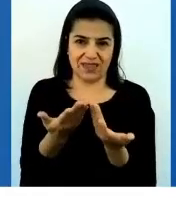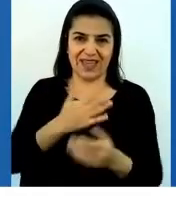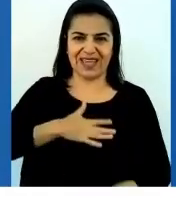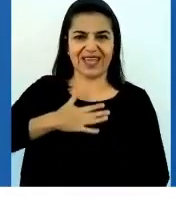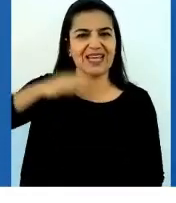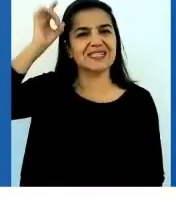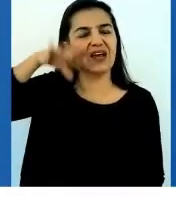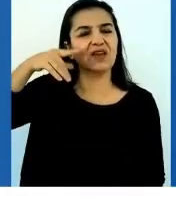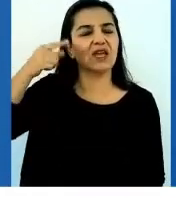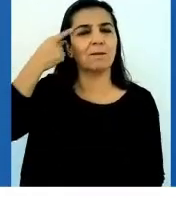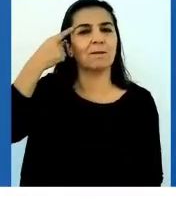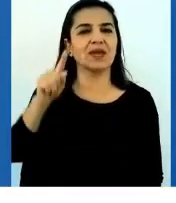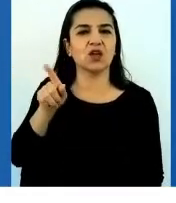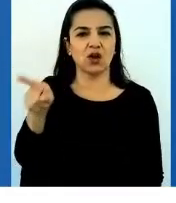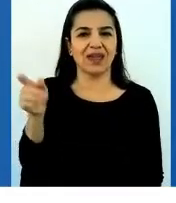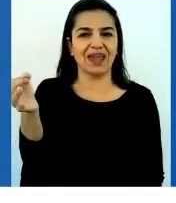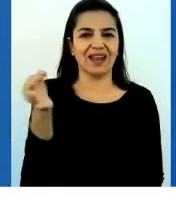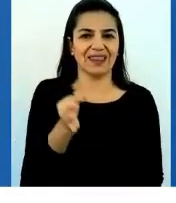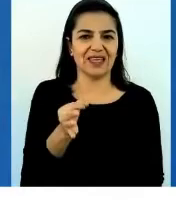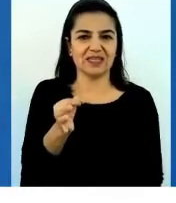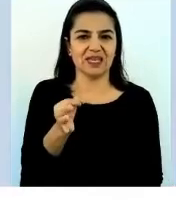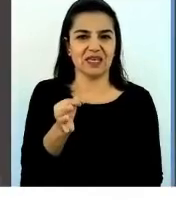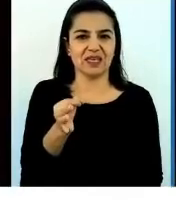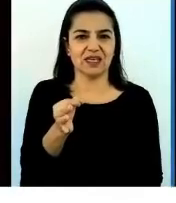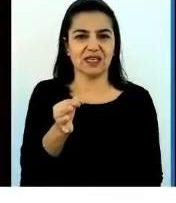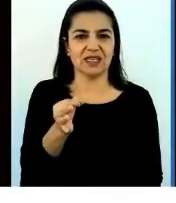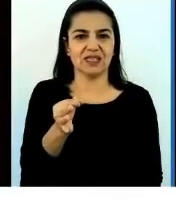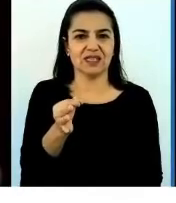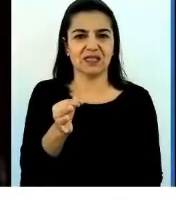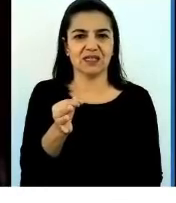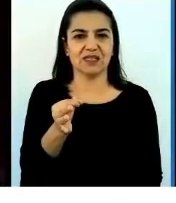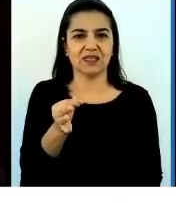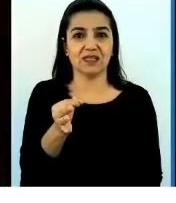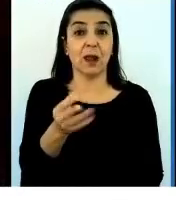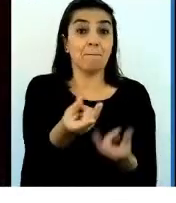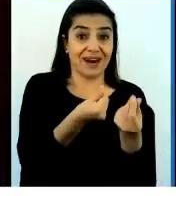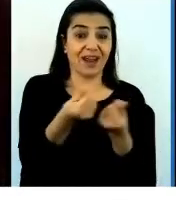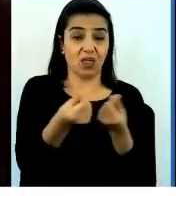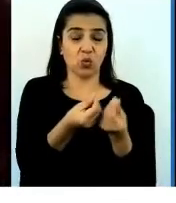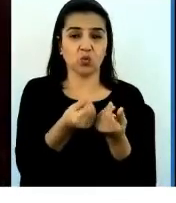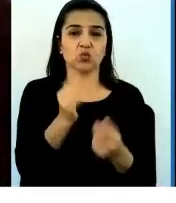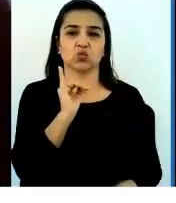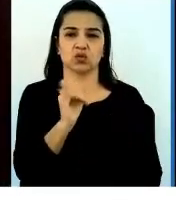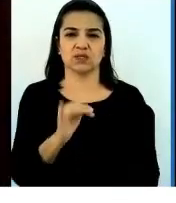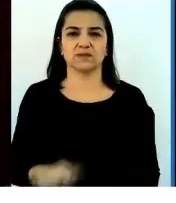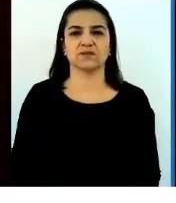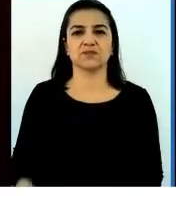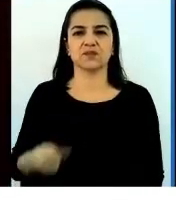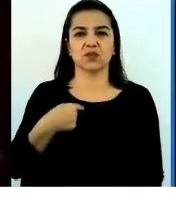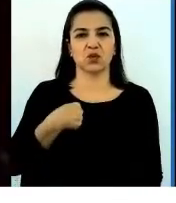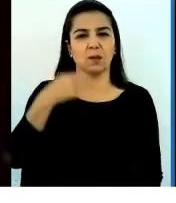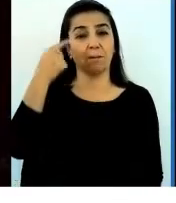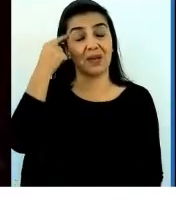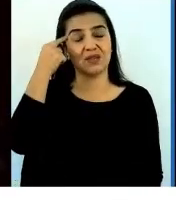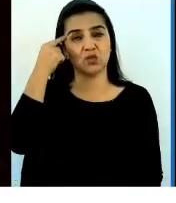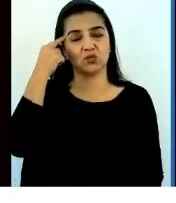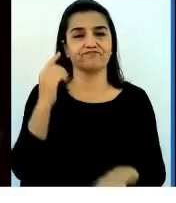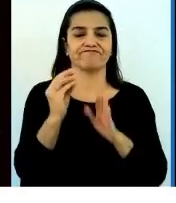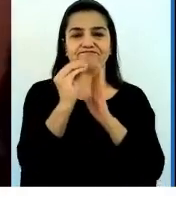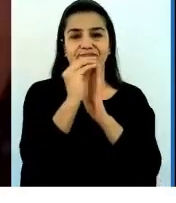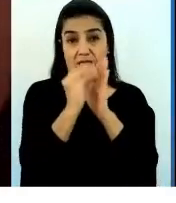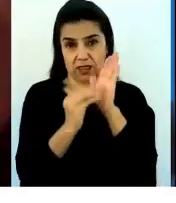pienso que está hablando del public service, policymaker y public servant. Pienso datos, pues,